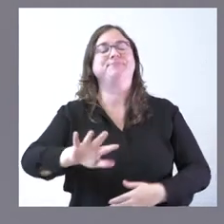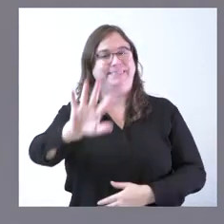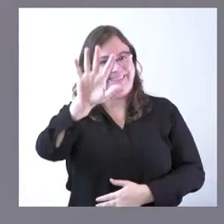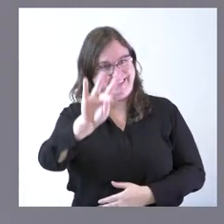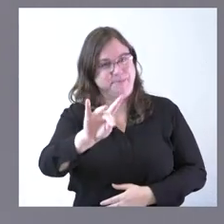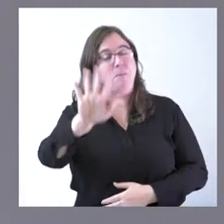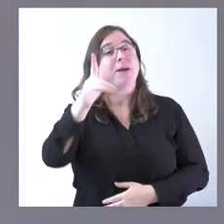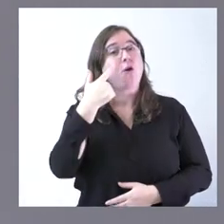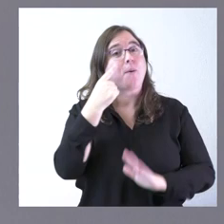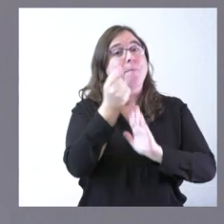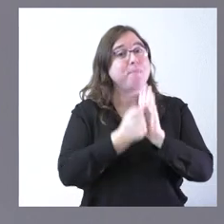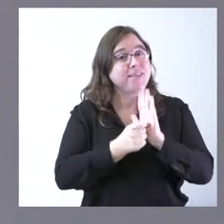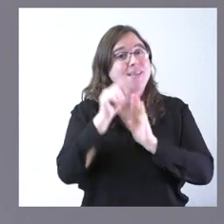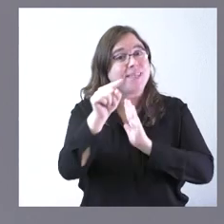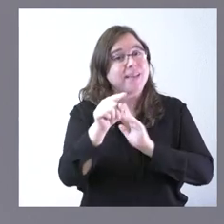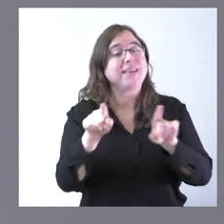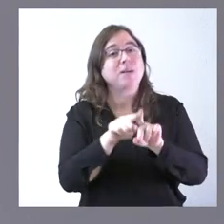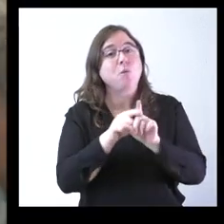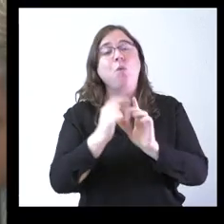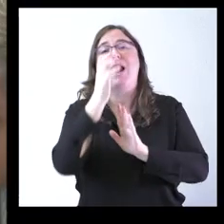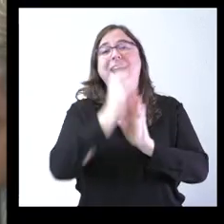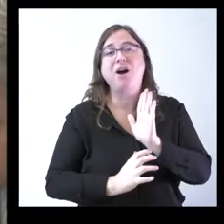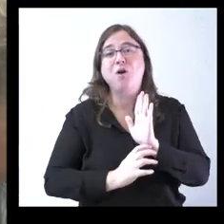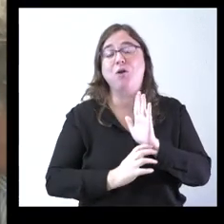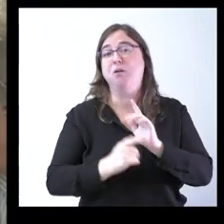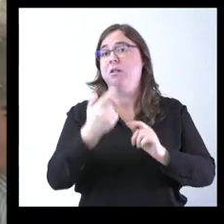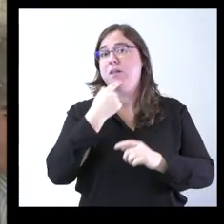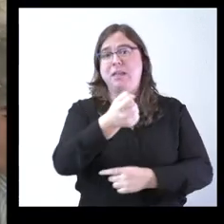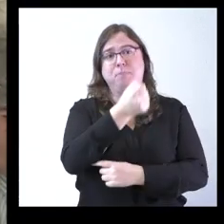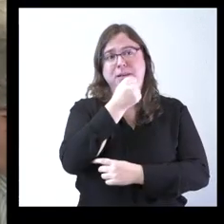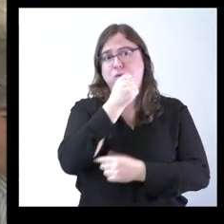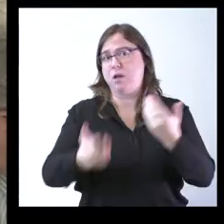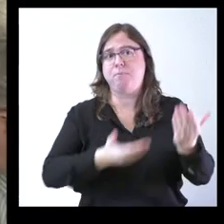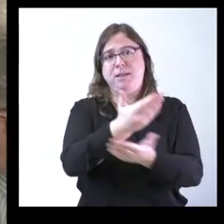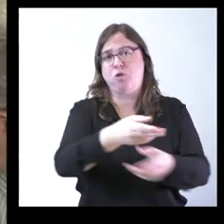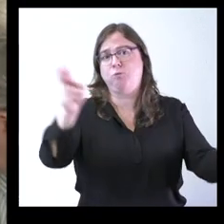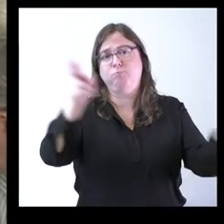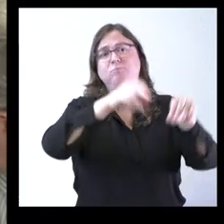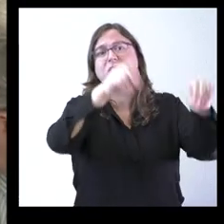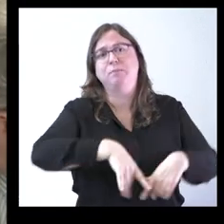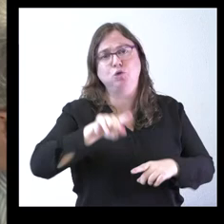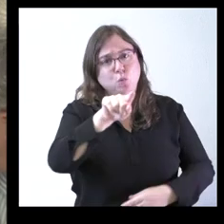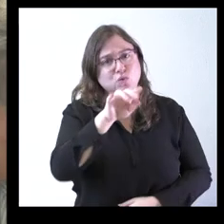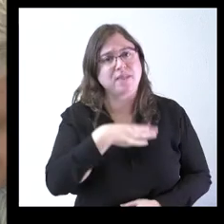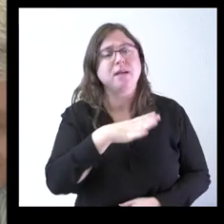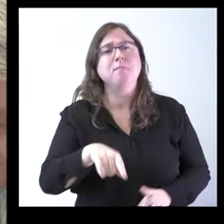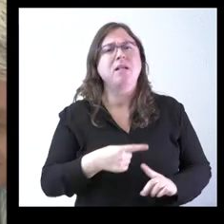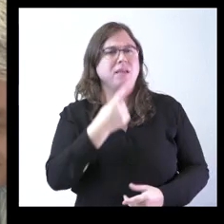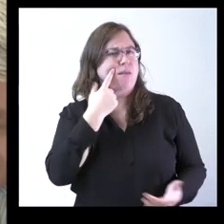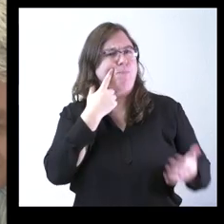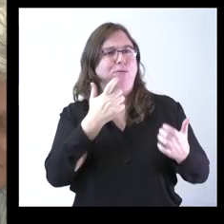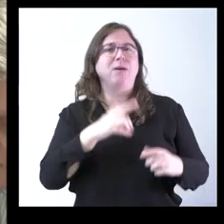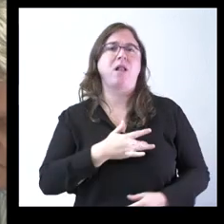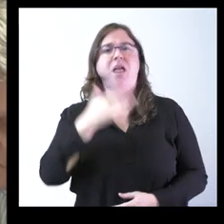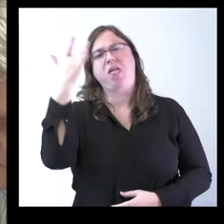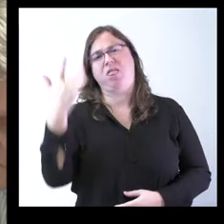precisamente no haberla incluido en el presupuesto ha llevado al peso a solicitar su dimisión y además ha dicho que evidencia que fue una concesión